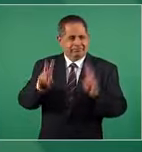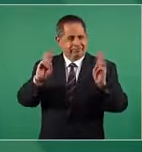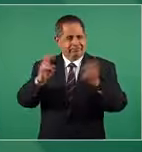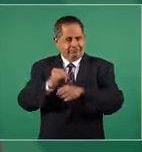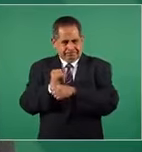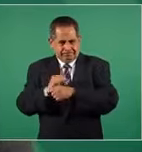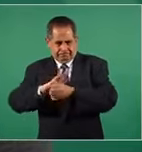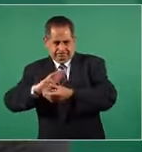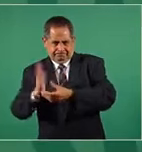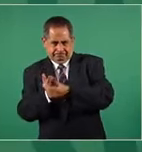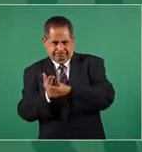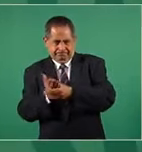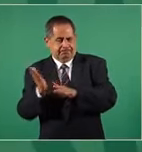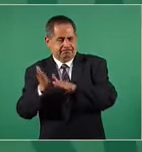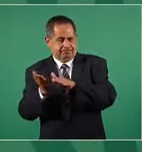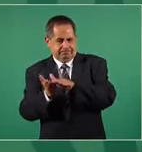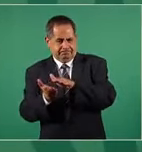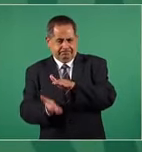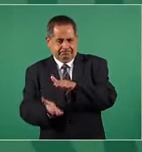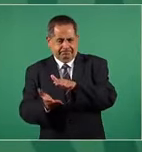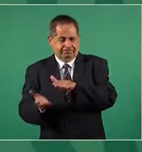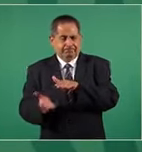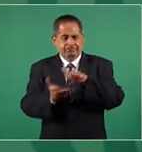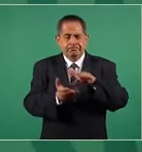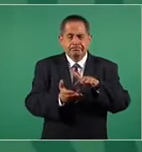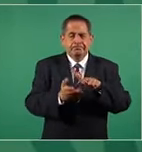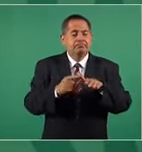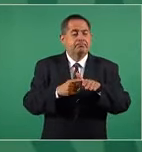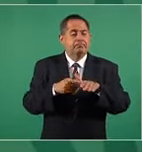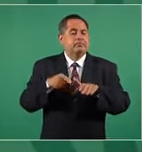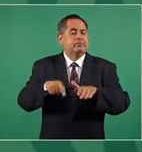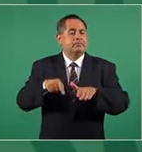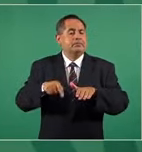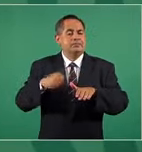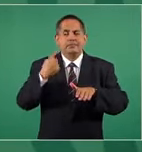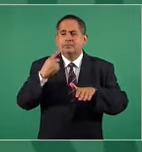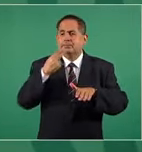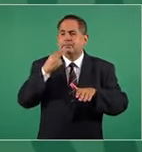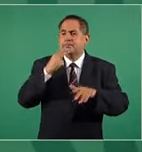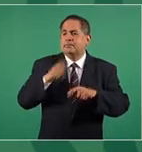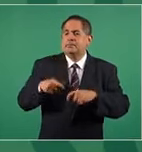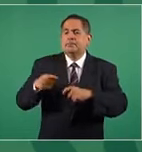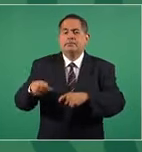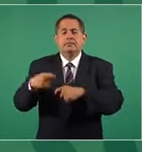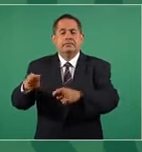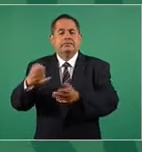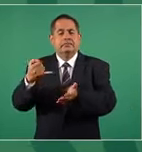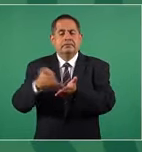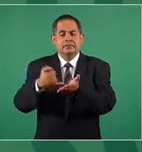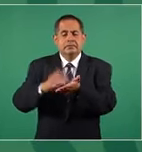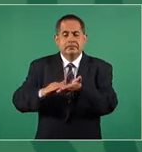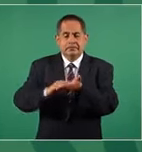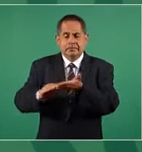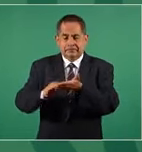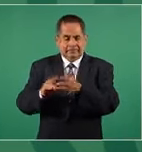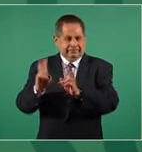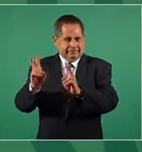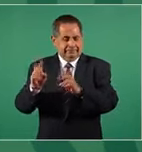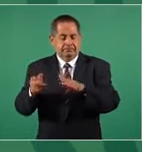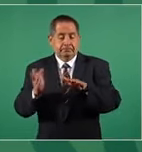de los que fueron beneficiados con condonaciones de impuestos